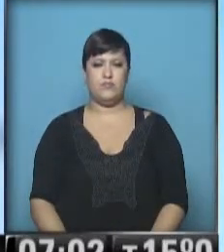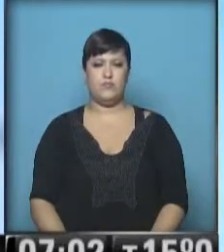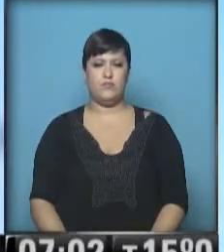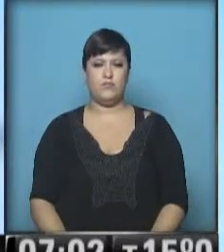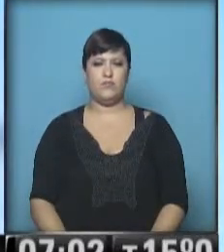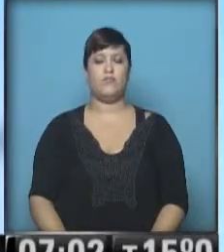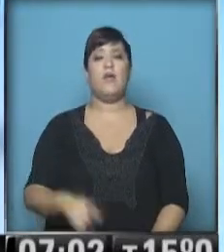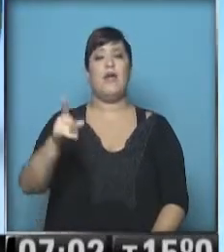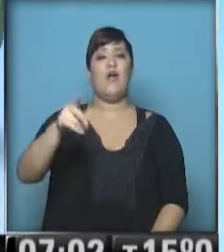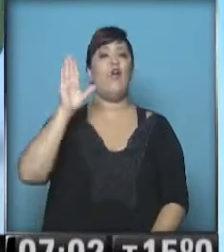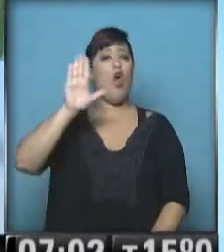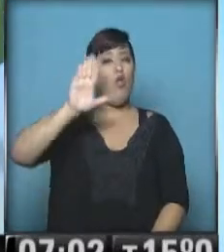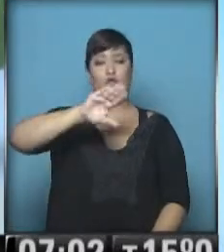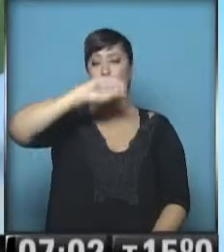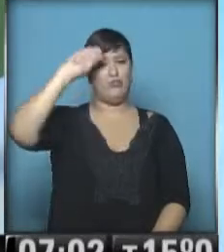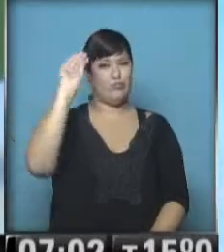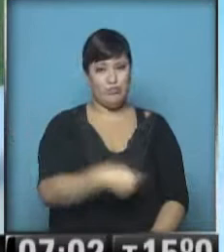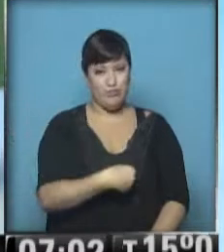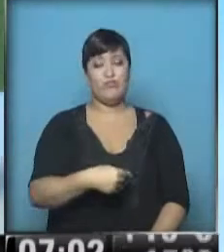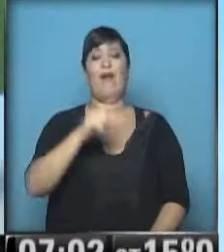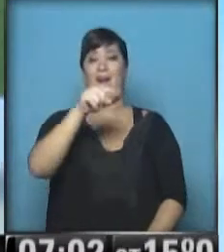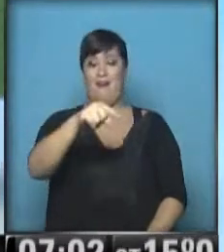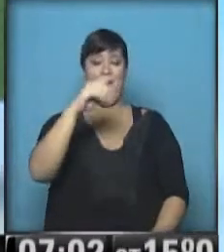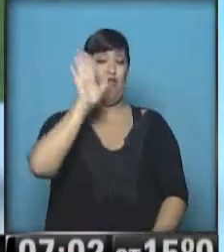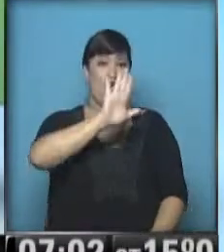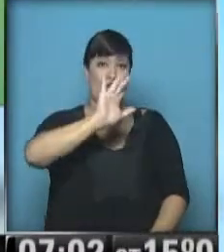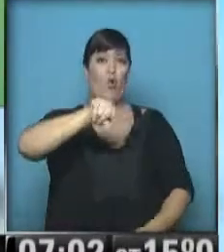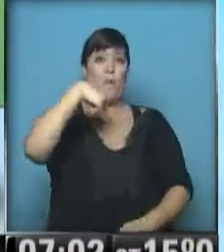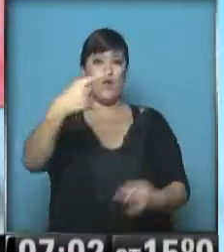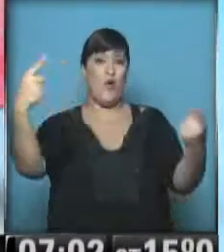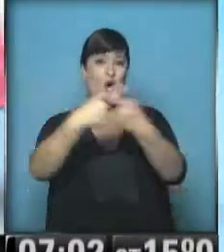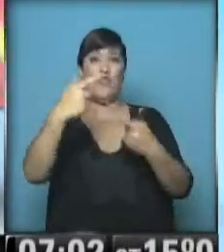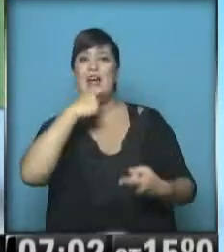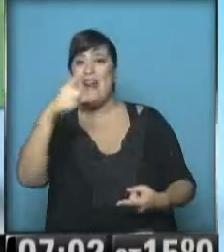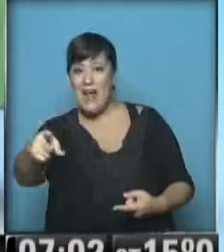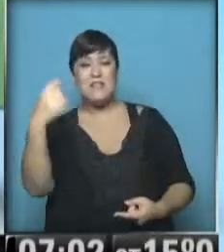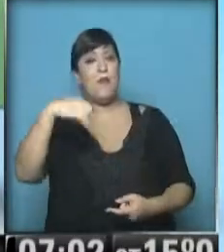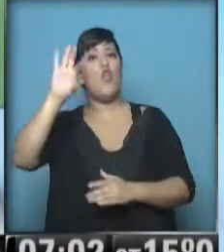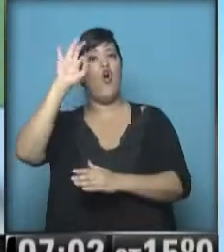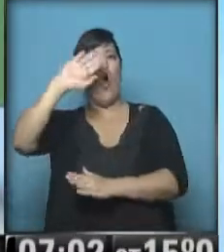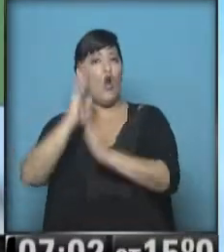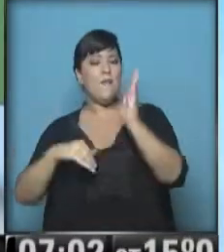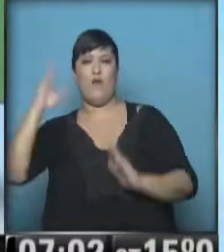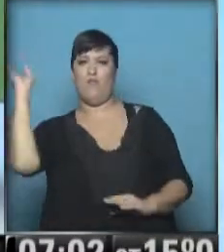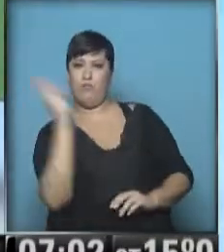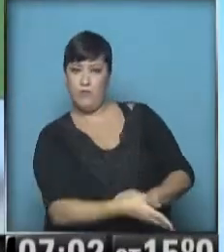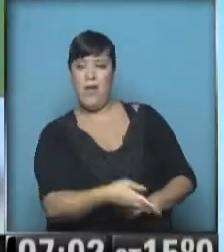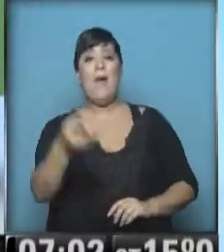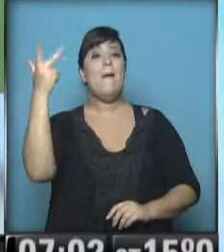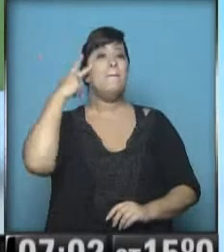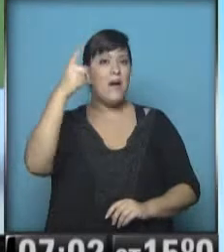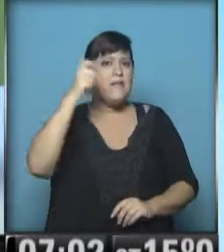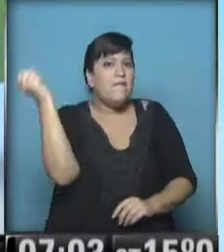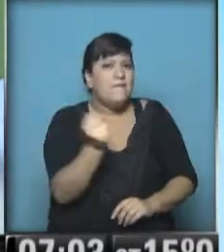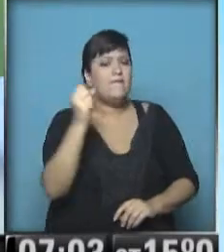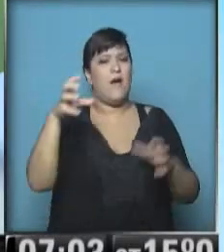Cayó Godoy Cruz, el Tomba, el próximo rival de Racing, cayó por goleada ante Olimpo de Bahía Blanca. Y Messi por el Balón